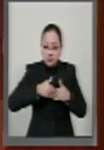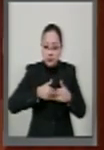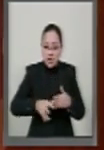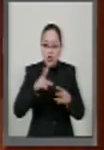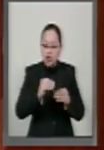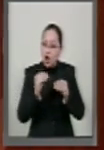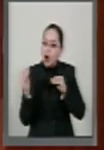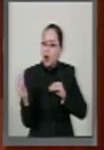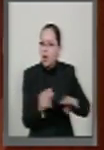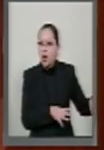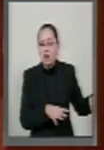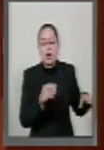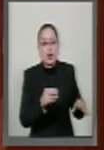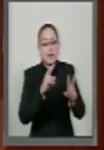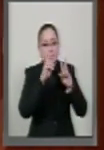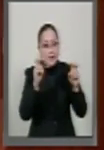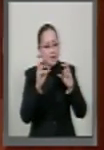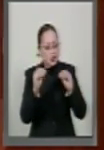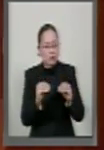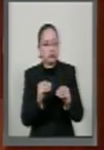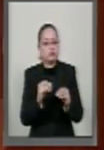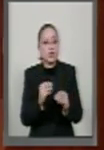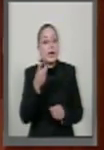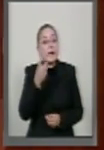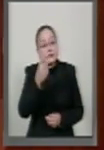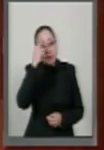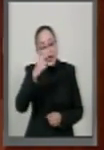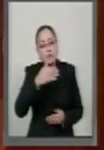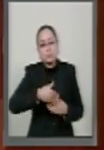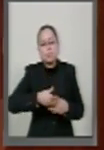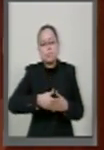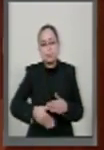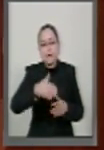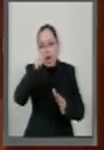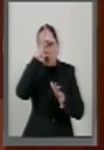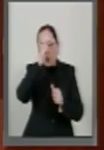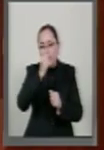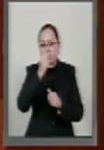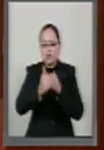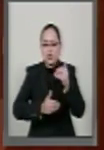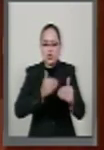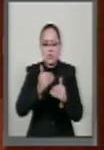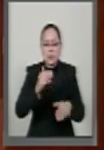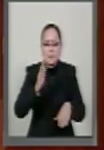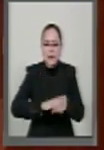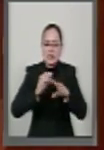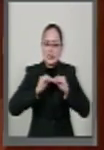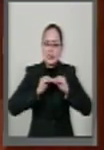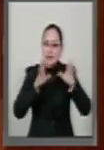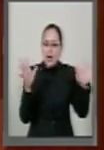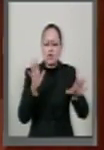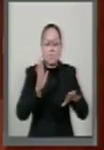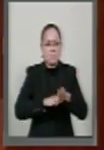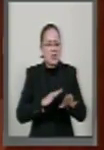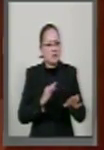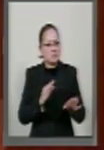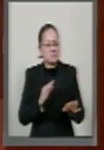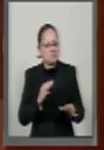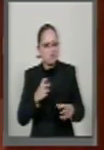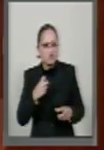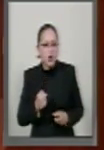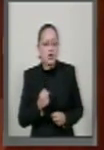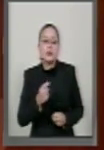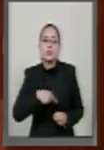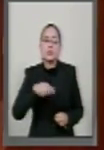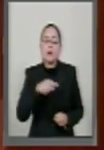no se abandone el tema y podamos llegar a acordar un procedimiento mucho más transparente, más vigoroso,